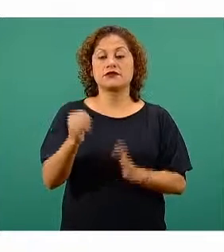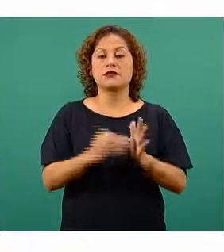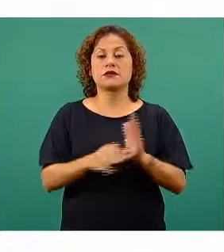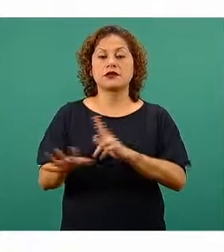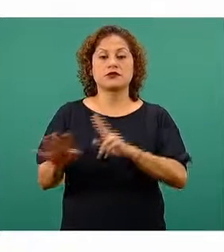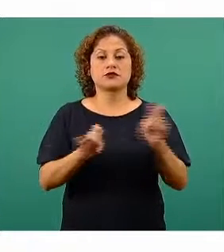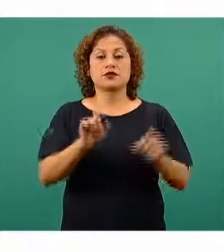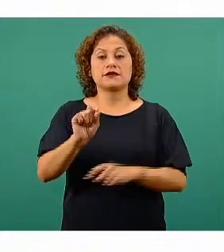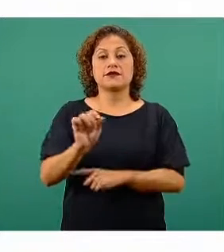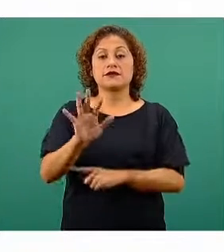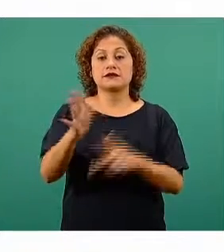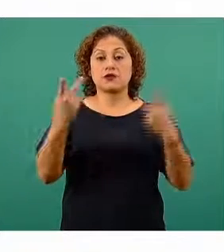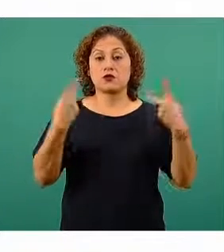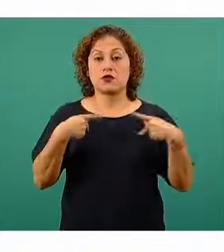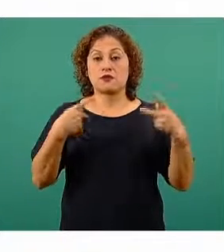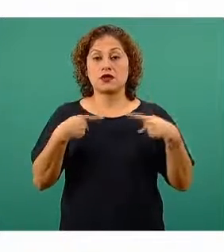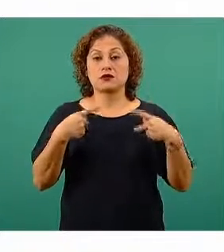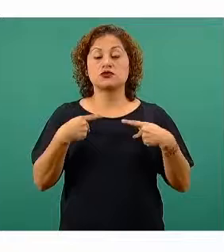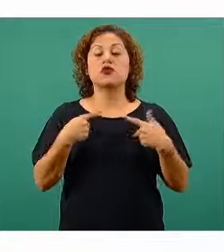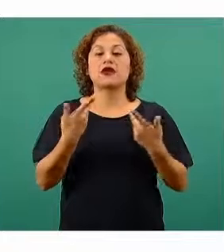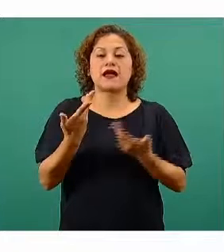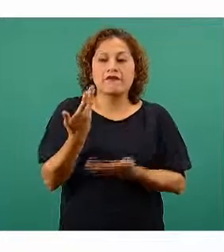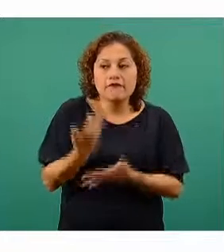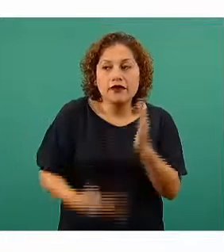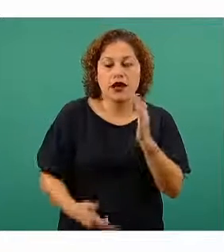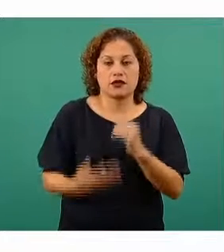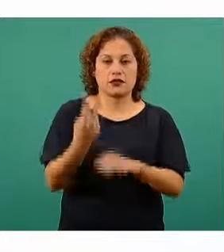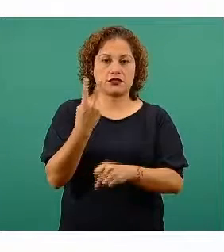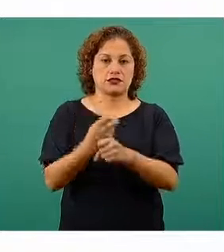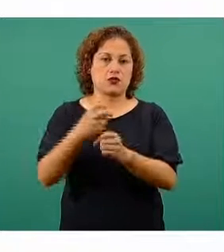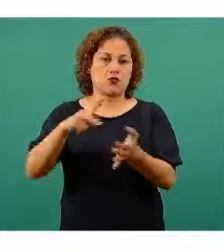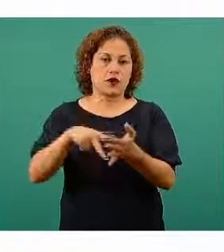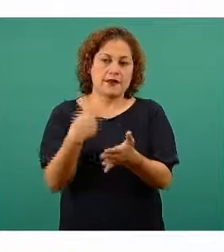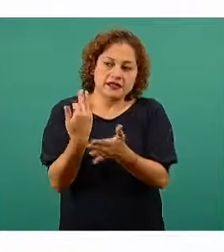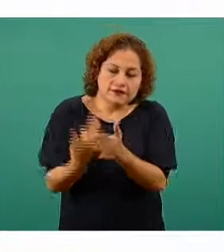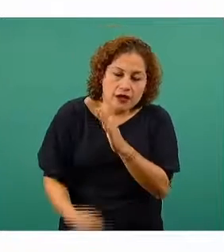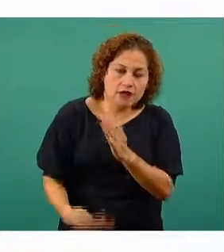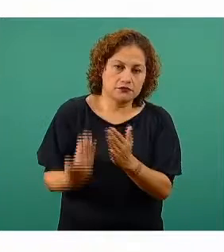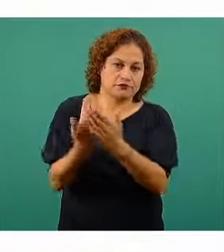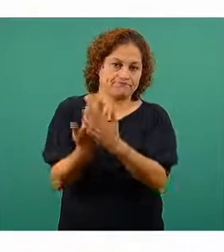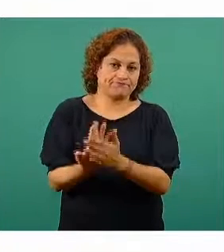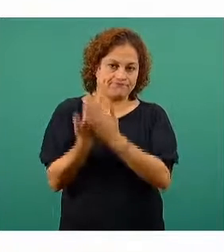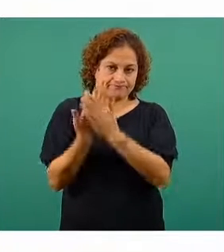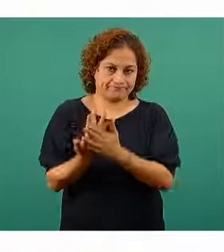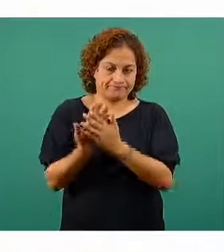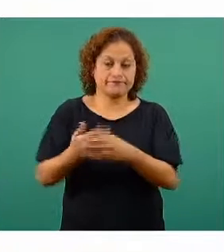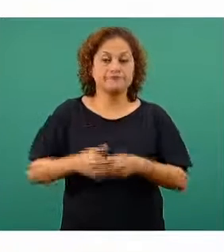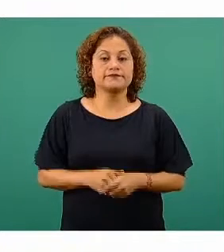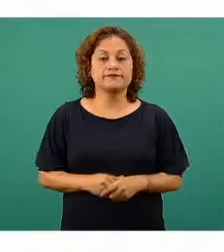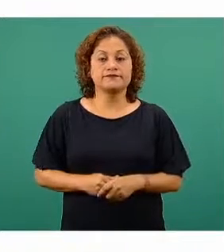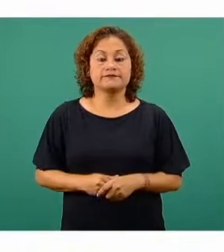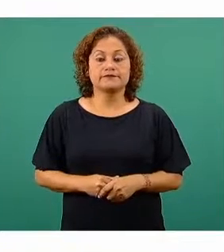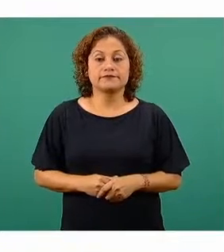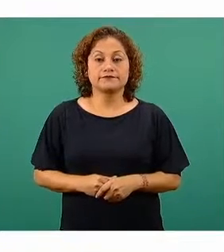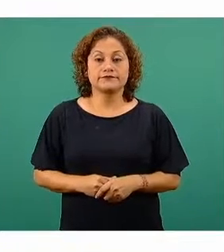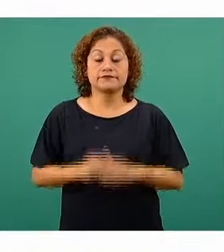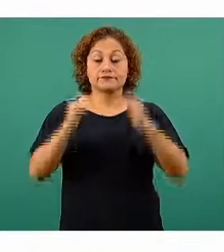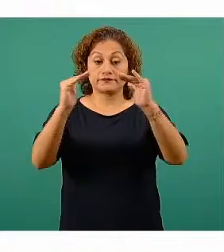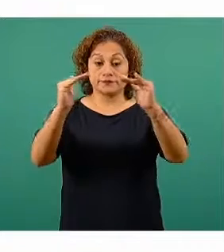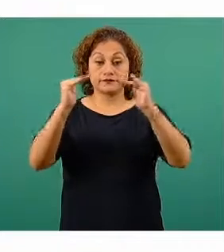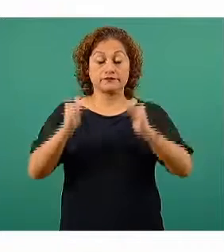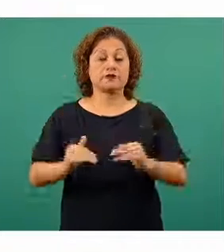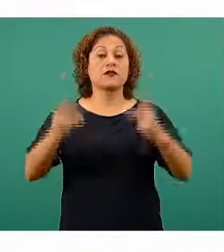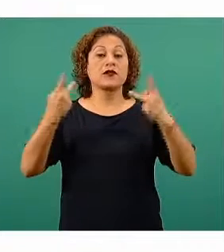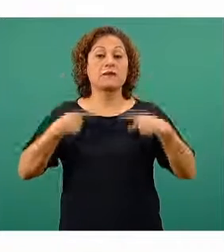tienen medio esquema y está en espera de completar su esquema de vacunación. Sobre el personal